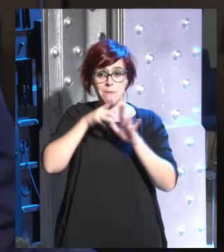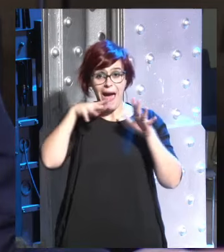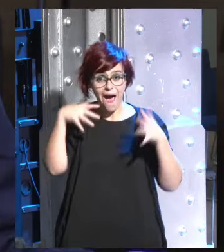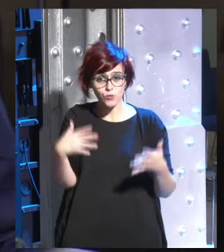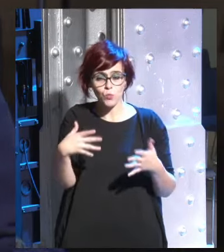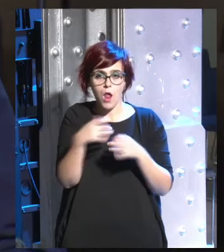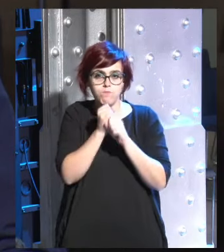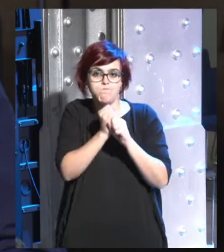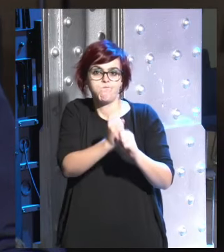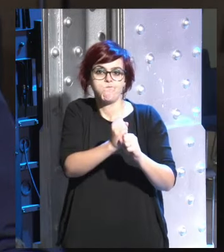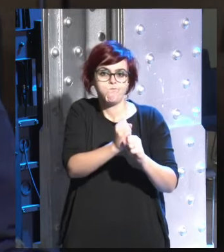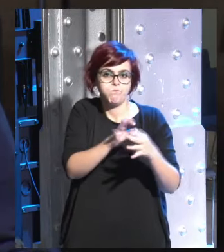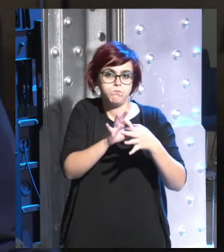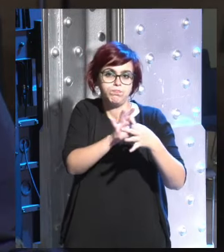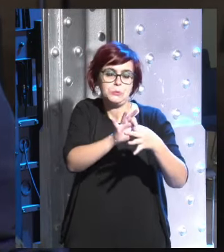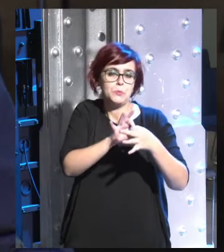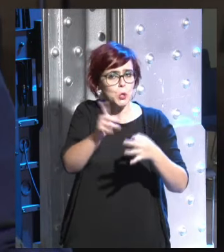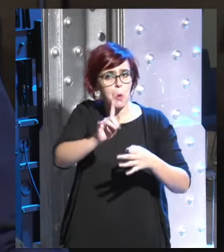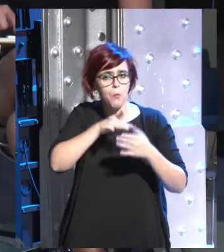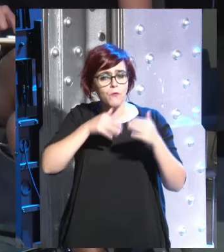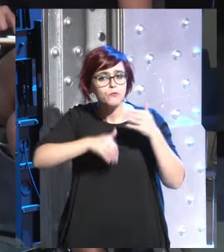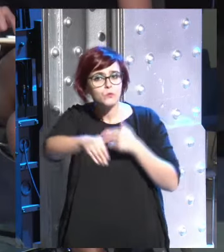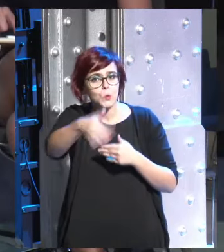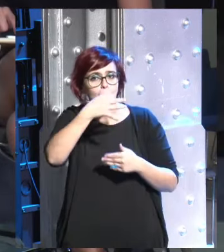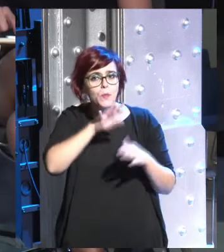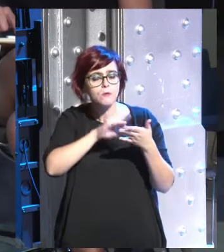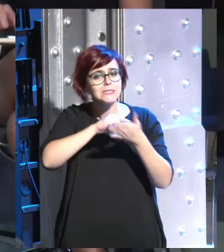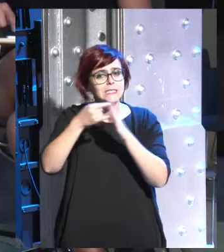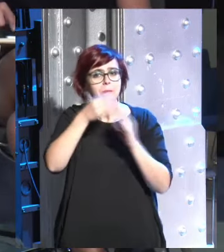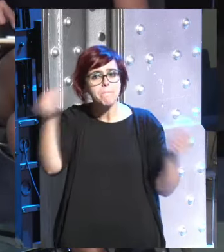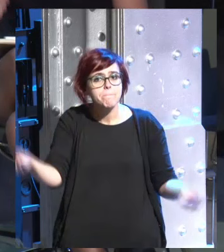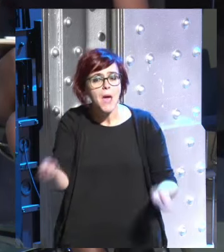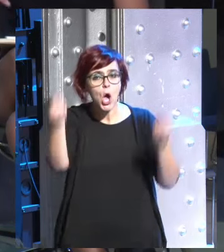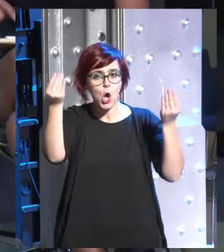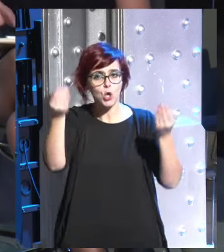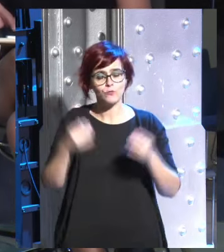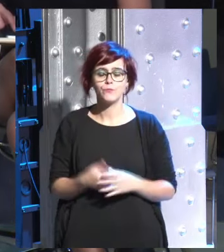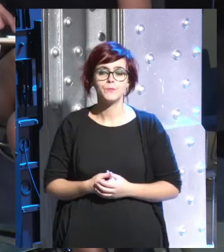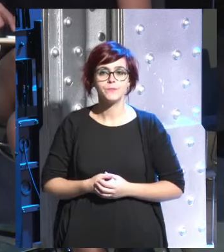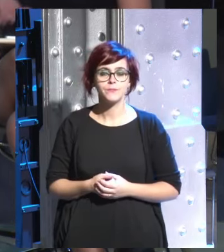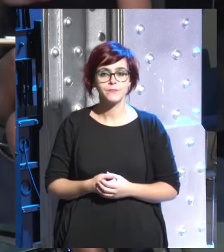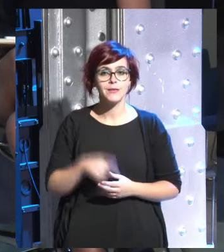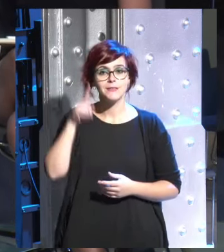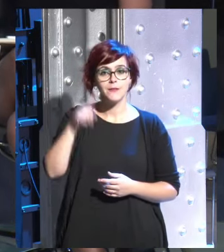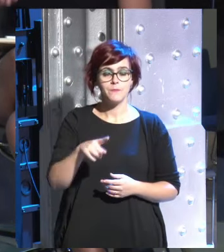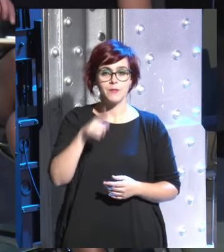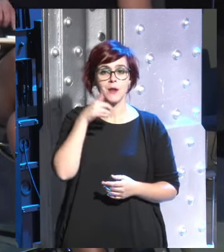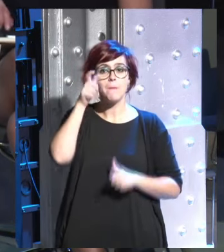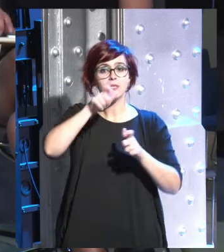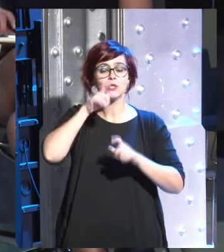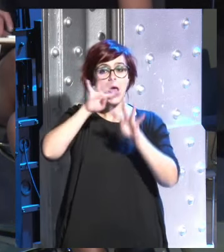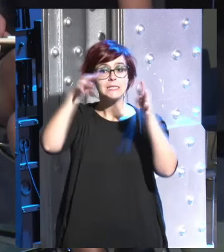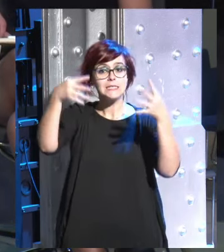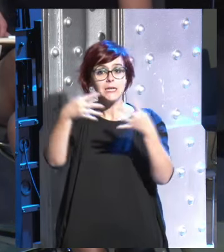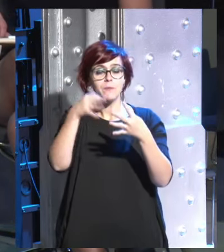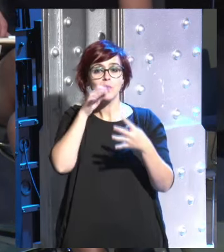actual puede haber un sistema en el futuro que puede ser incluso mejor el martes de las personas que nos están viendo por streaming o a mejor es alguien que